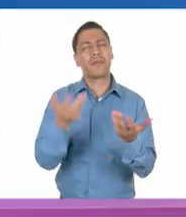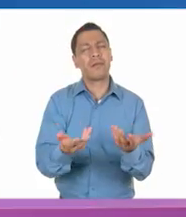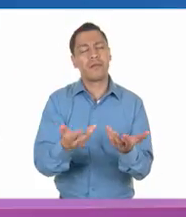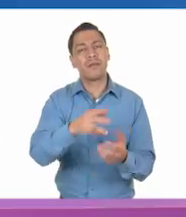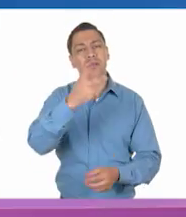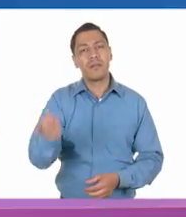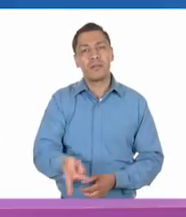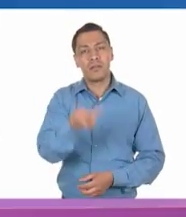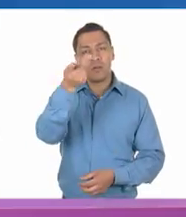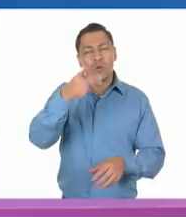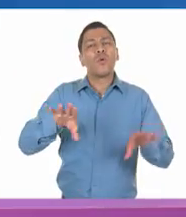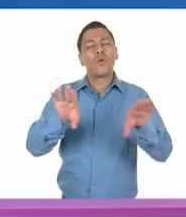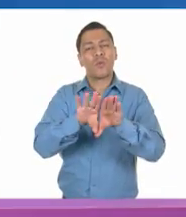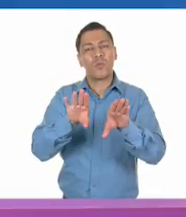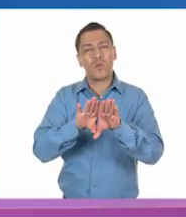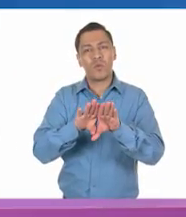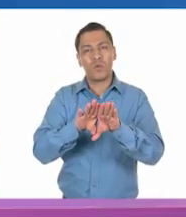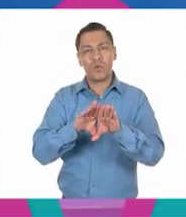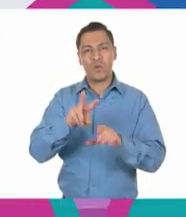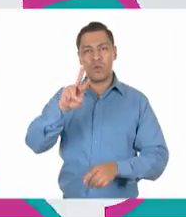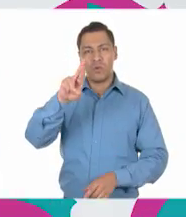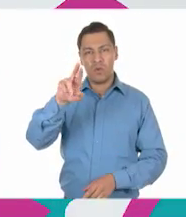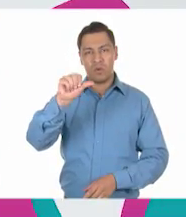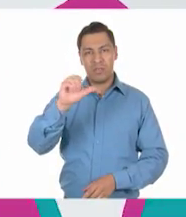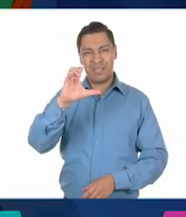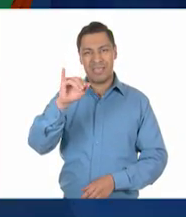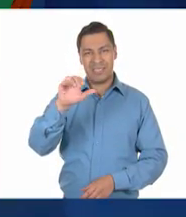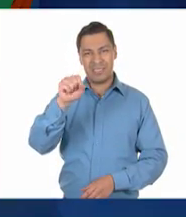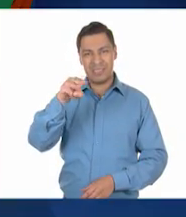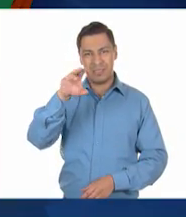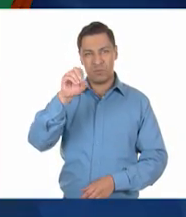¿exactamente a qué se refiere el racismo?